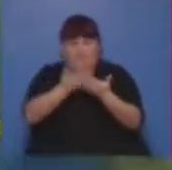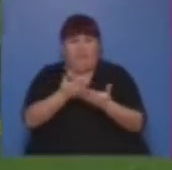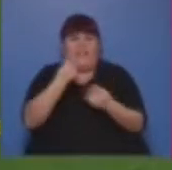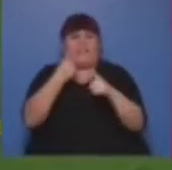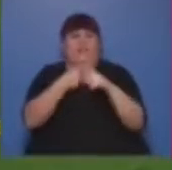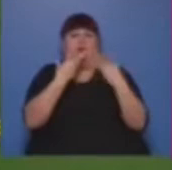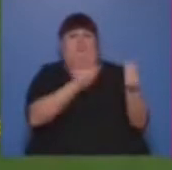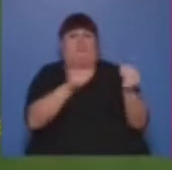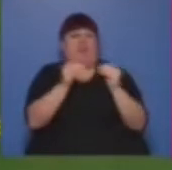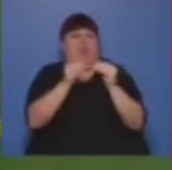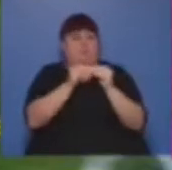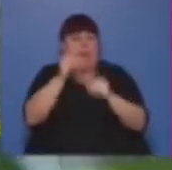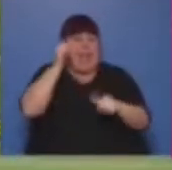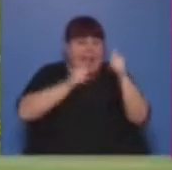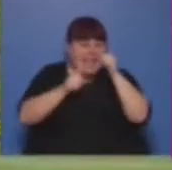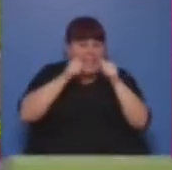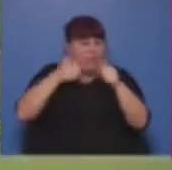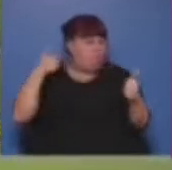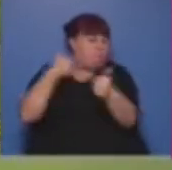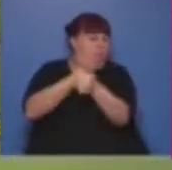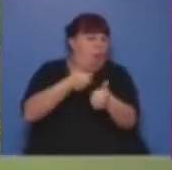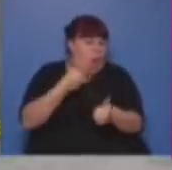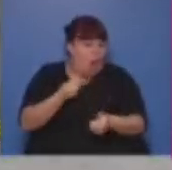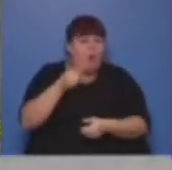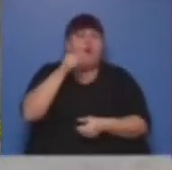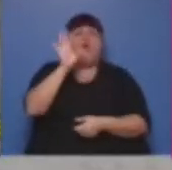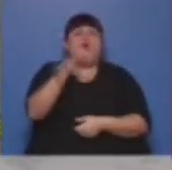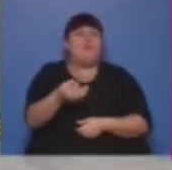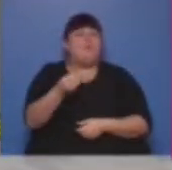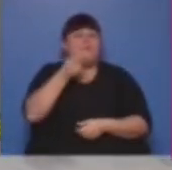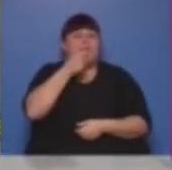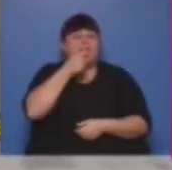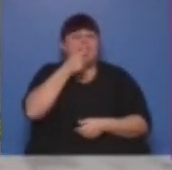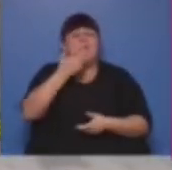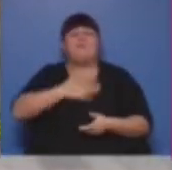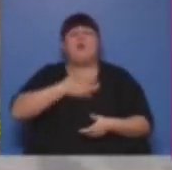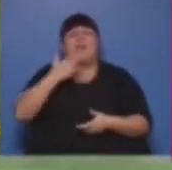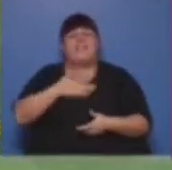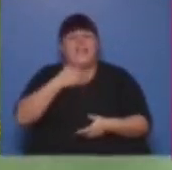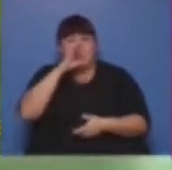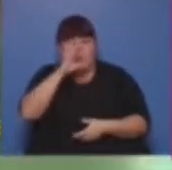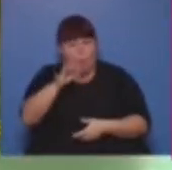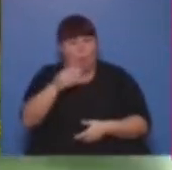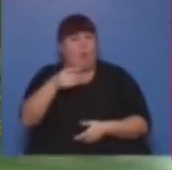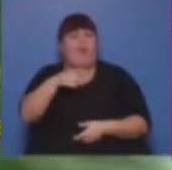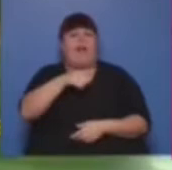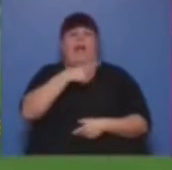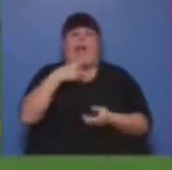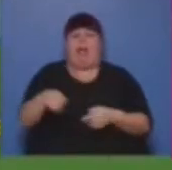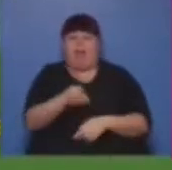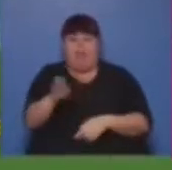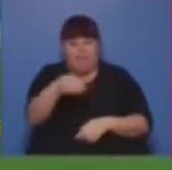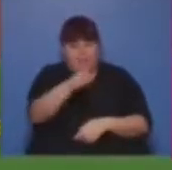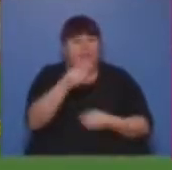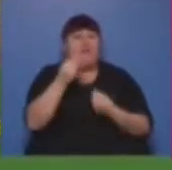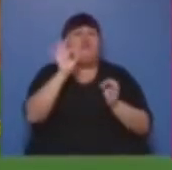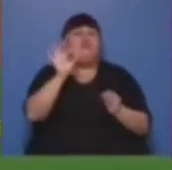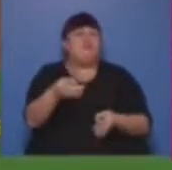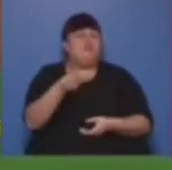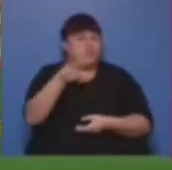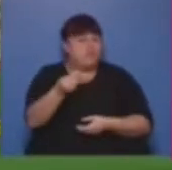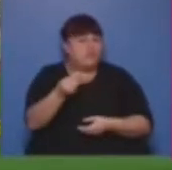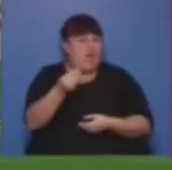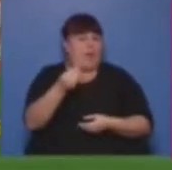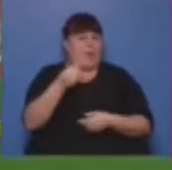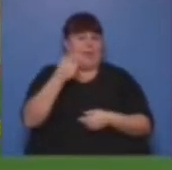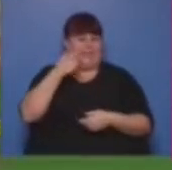un compañero golpeado de atrás? ¿Cómo vas a saber lo que es la poesía si jamás tiraste una gambeta? ¿Cómo vas a saber lo que